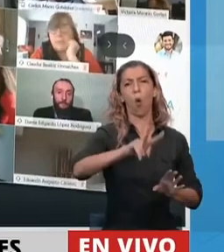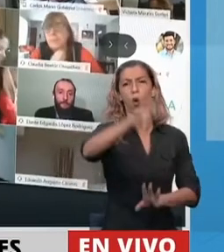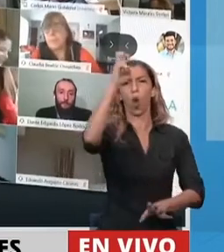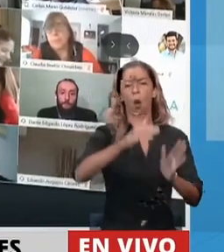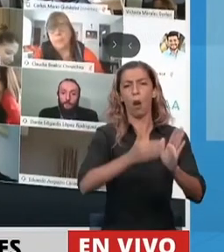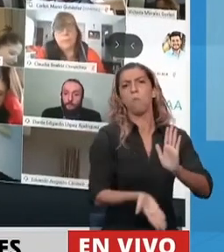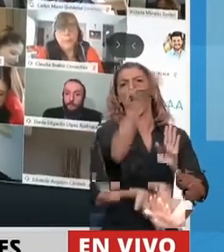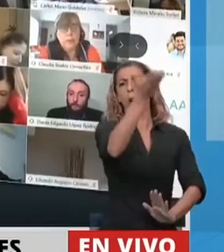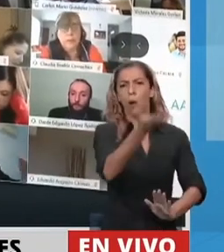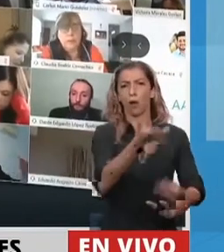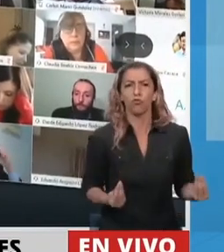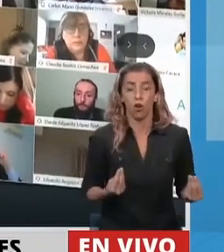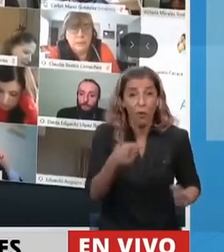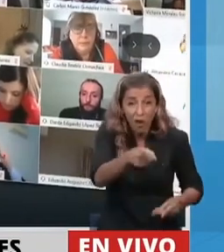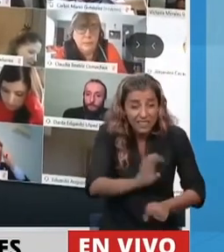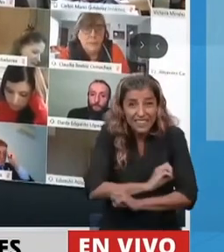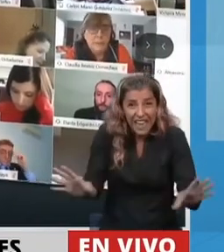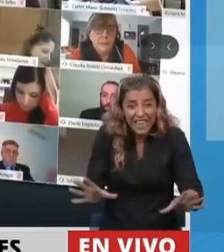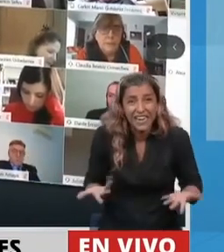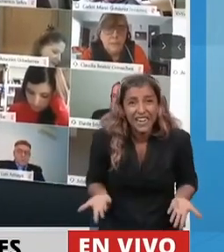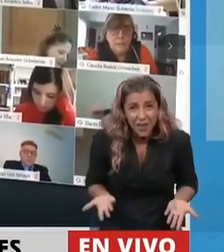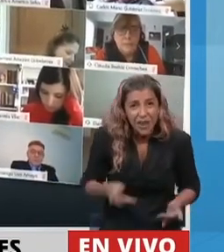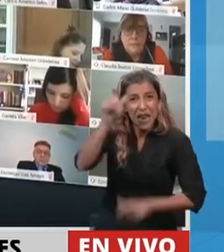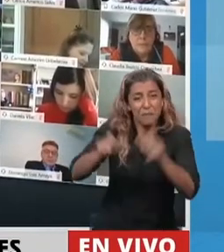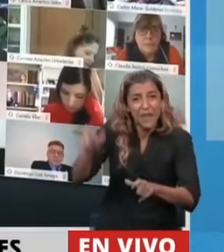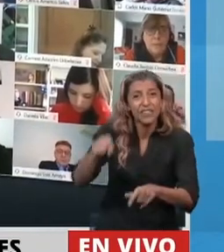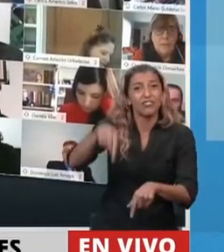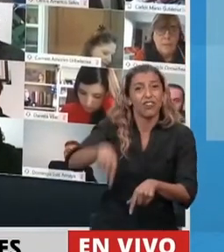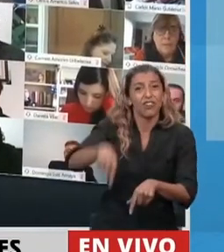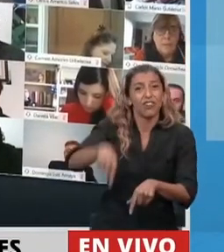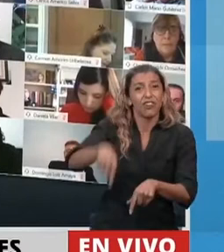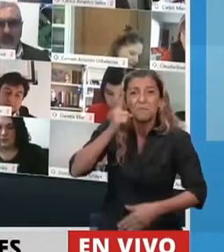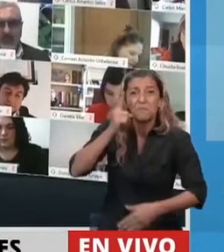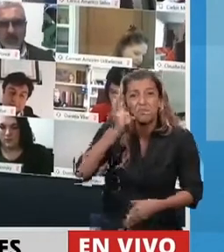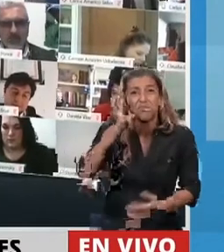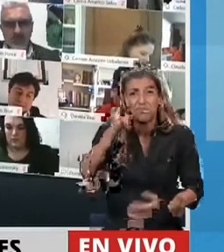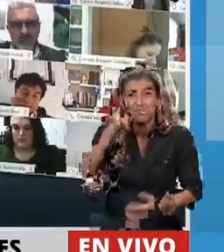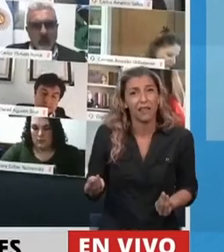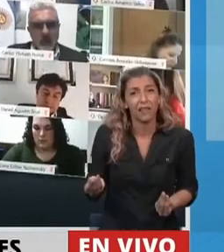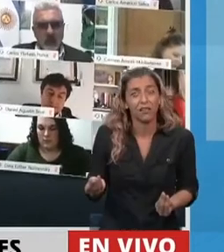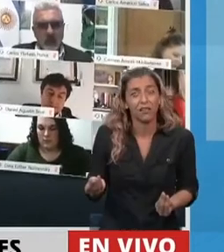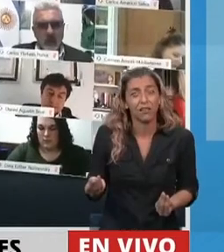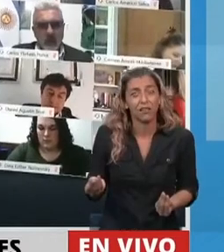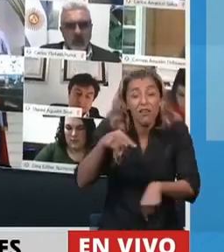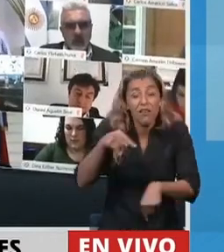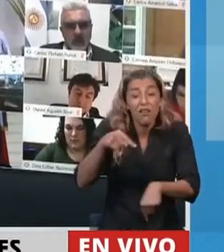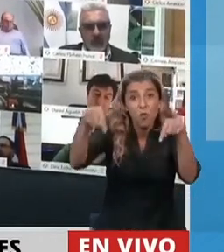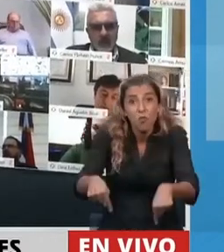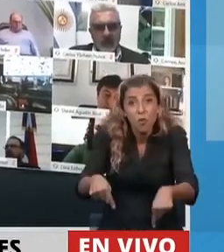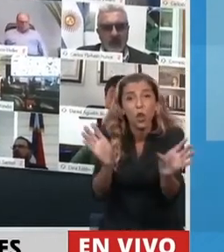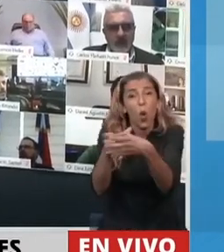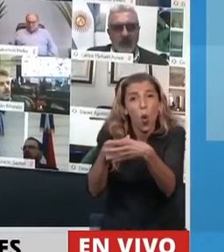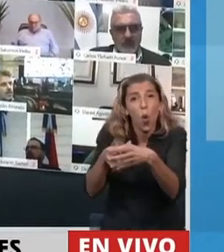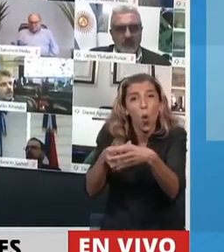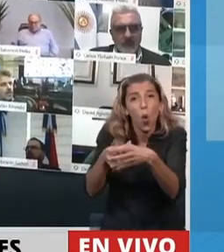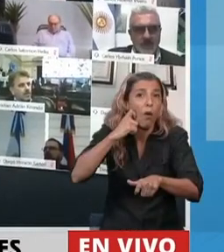Presidente, es un escándalo. La supuesta población de riesgo, que tanto... O sea, son población de riesgo, Presidente. Entonces, ni siquiera